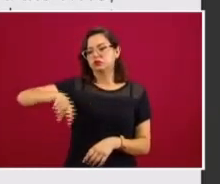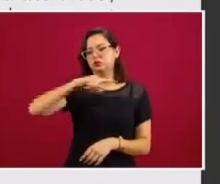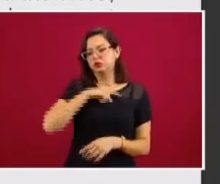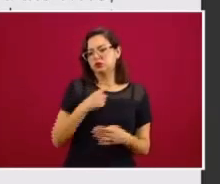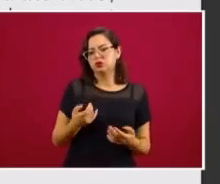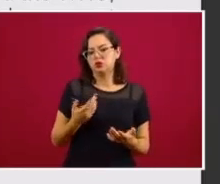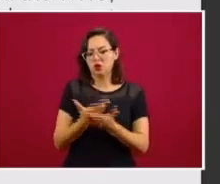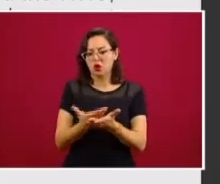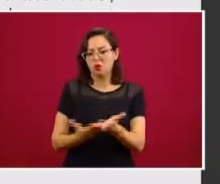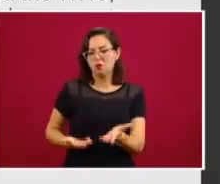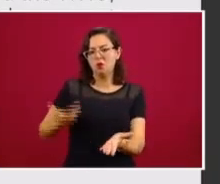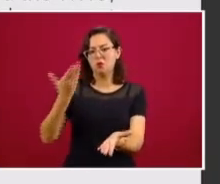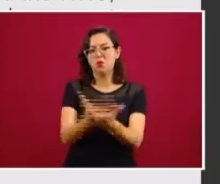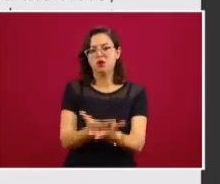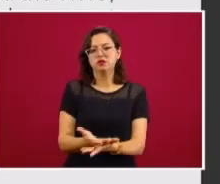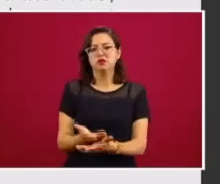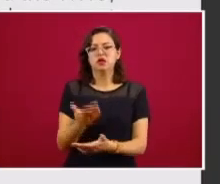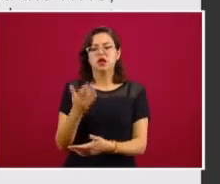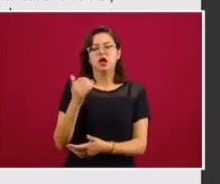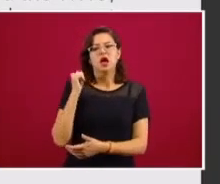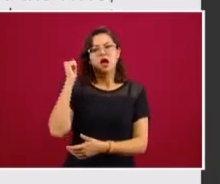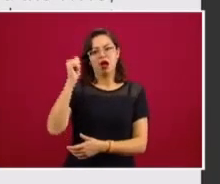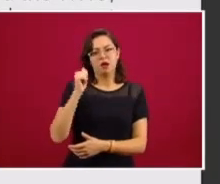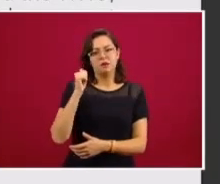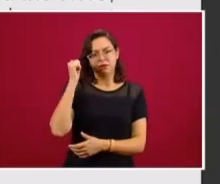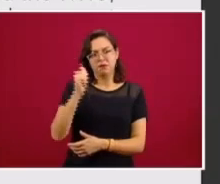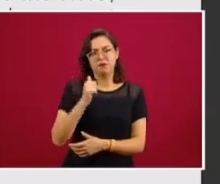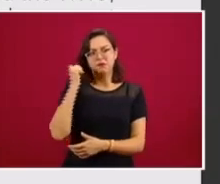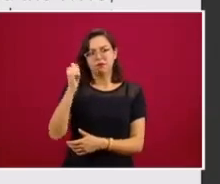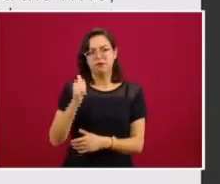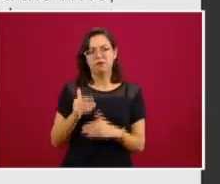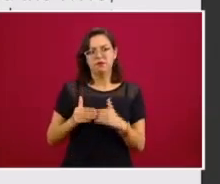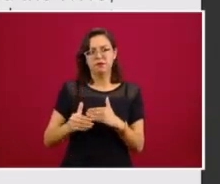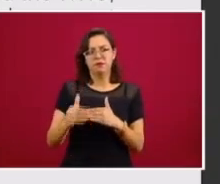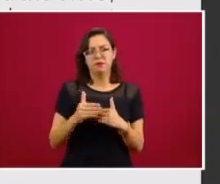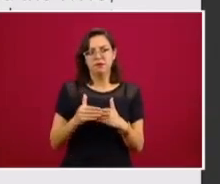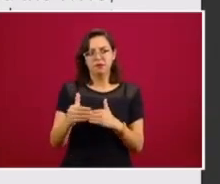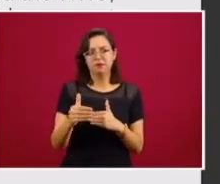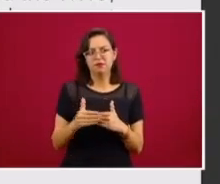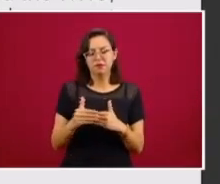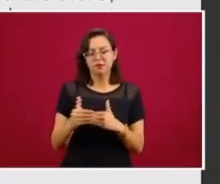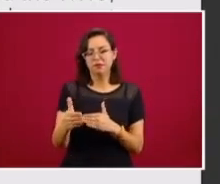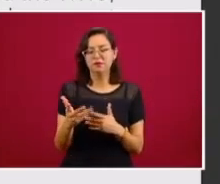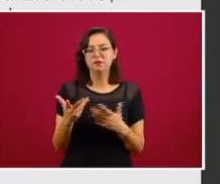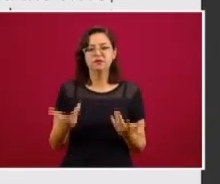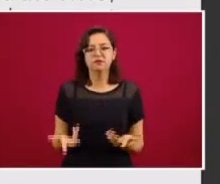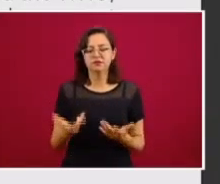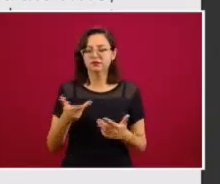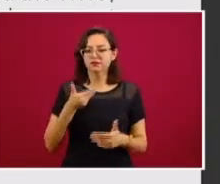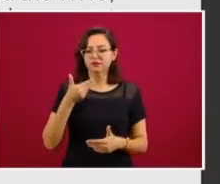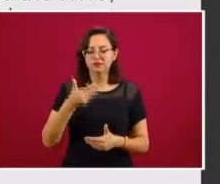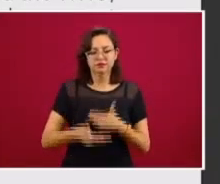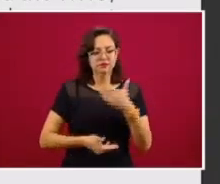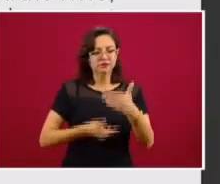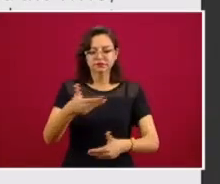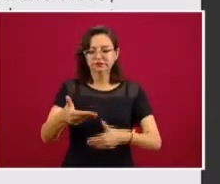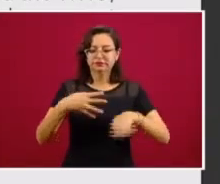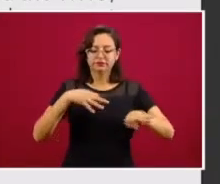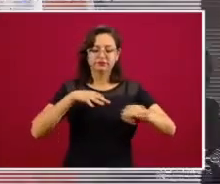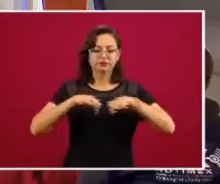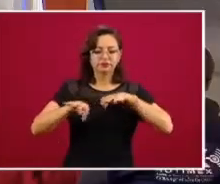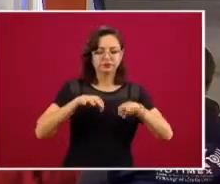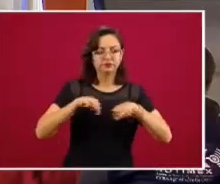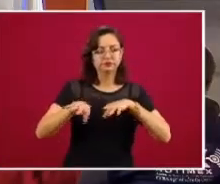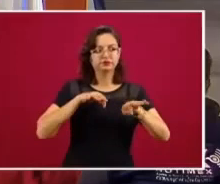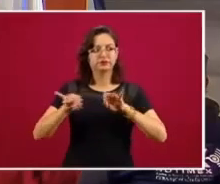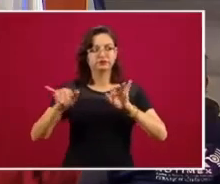de abril y a partir de esta nota y de la resolución empezamos a trabajar por vía virtual, por vía